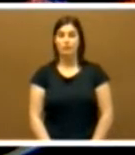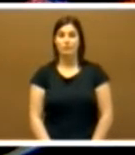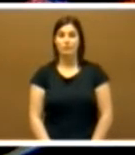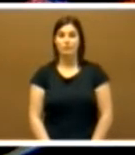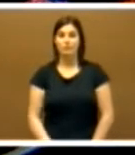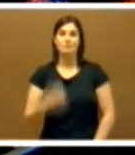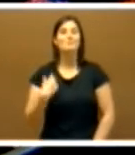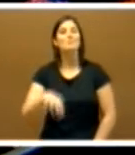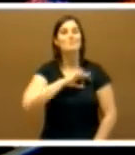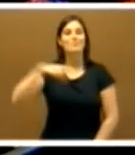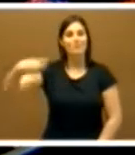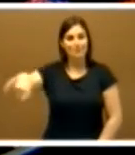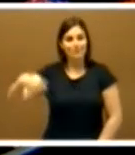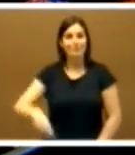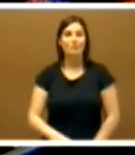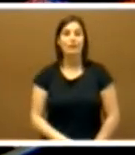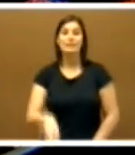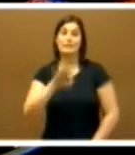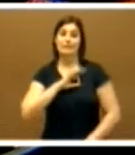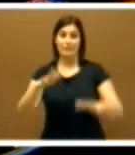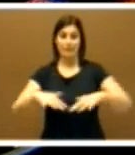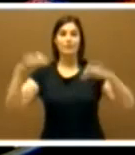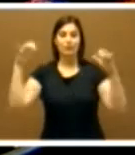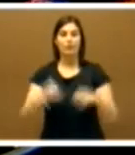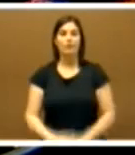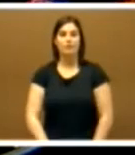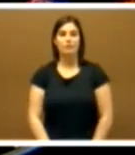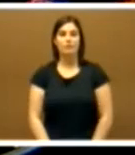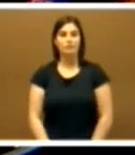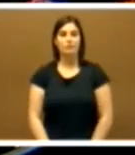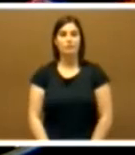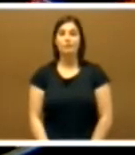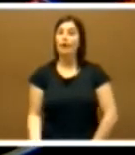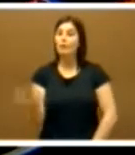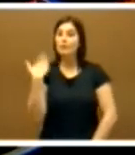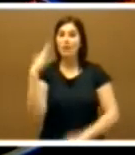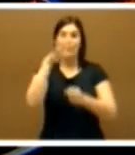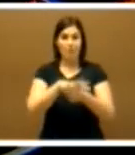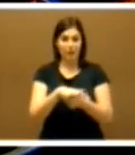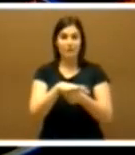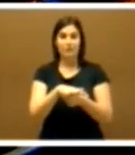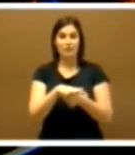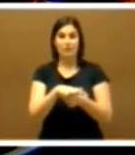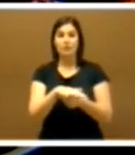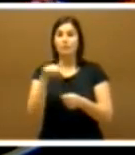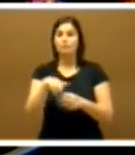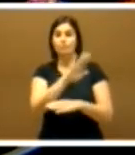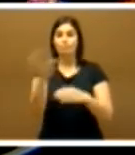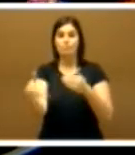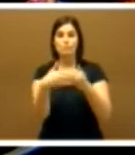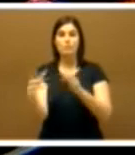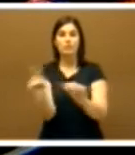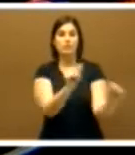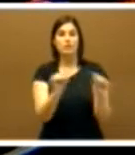Señor presidente, señorías, el pasado martes, en el cierre del debate de